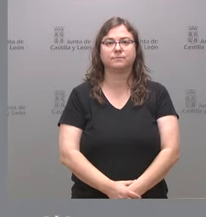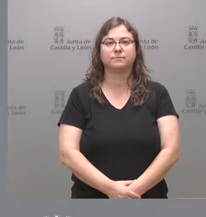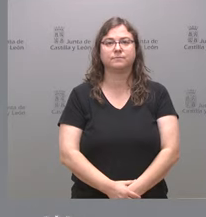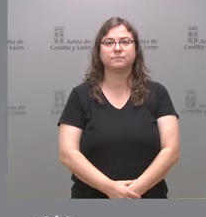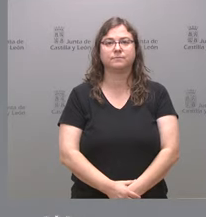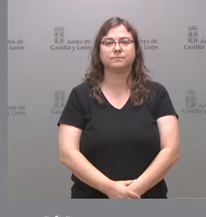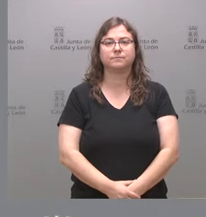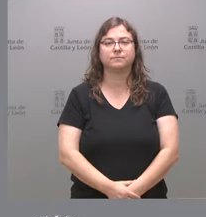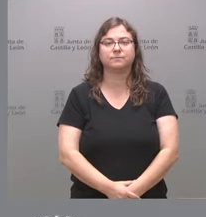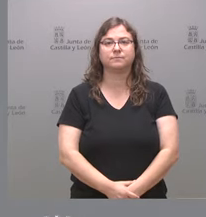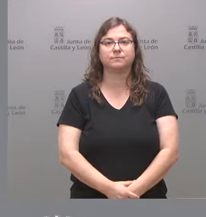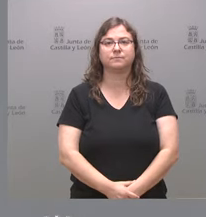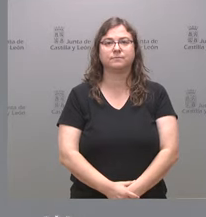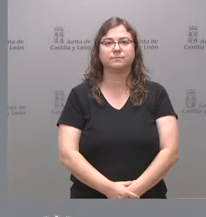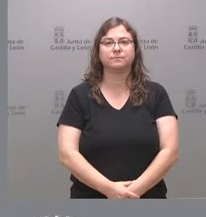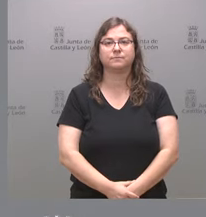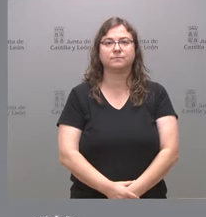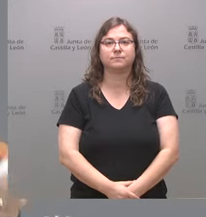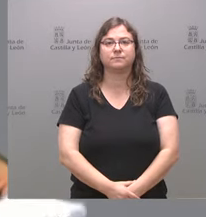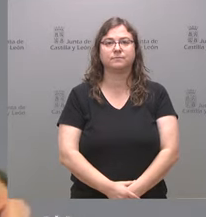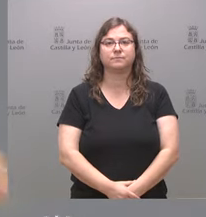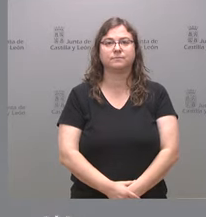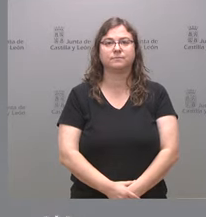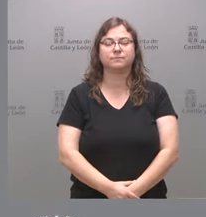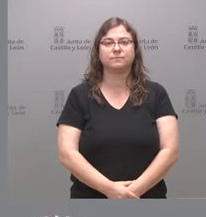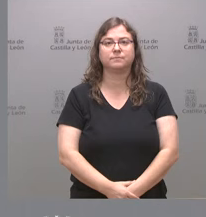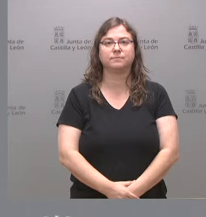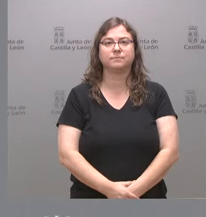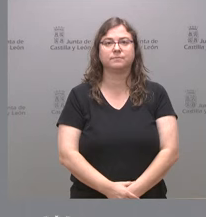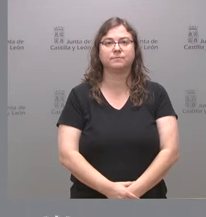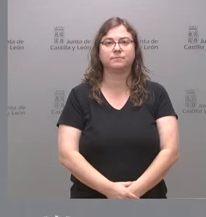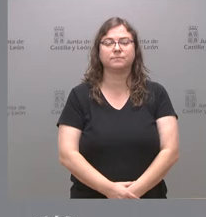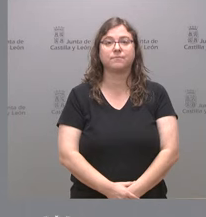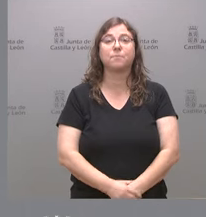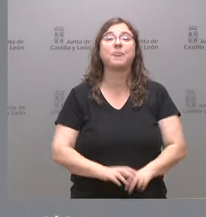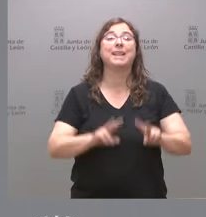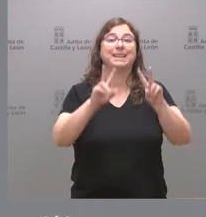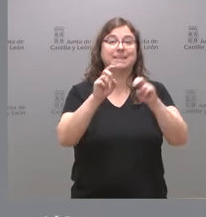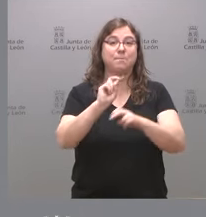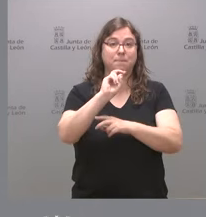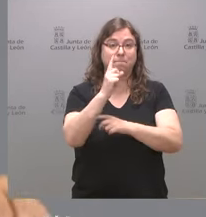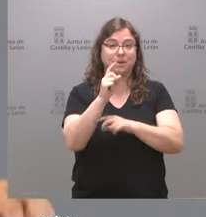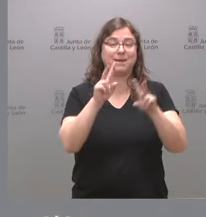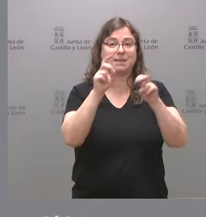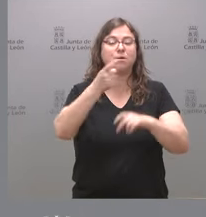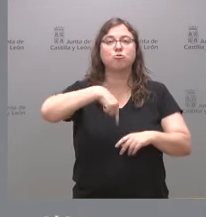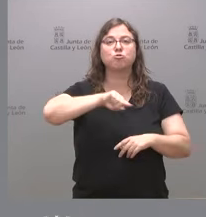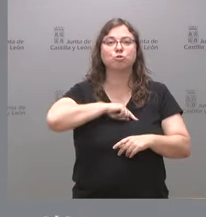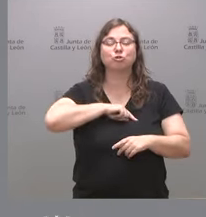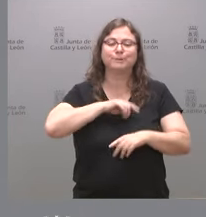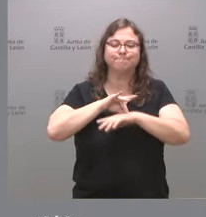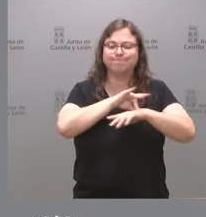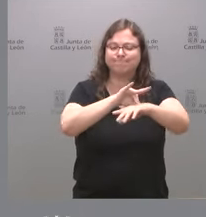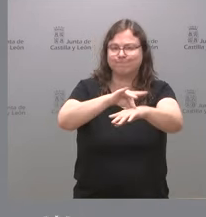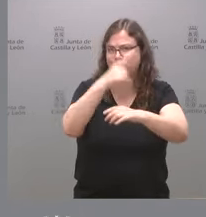Sí, no lo tengo a mano pero creo que se lo puedo aportar. Bueno, en relación con el primero de los asuntos nosotros tenemos una hoja de ruta